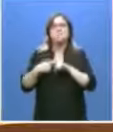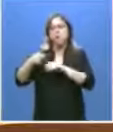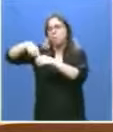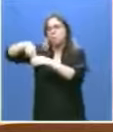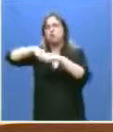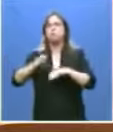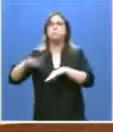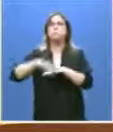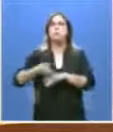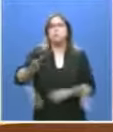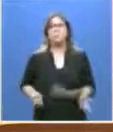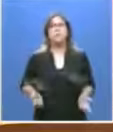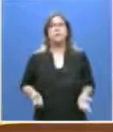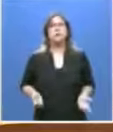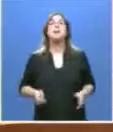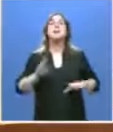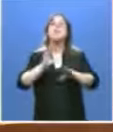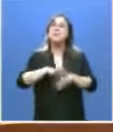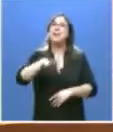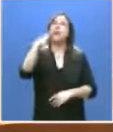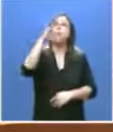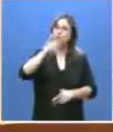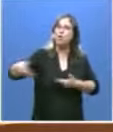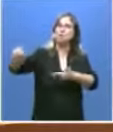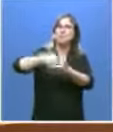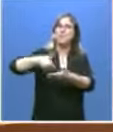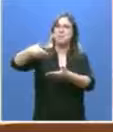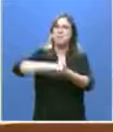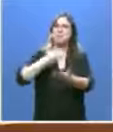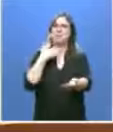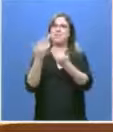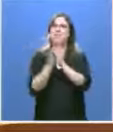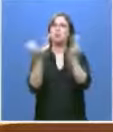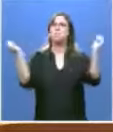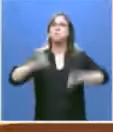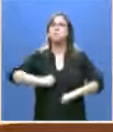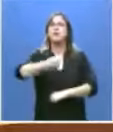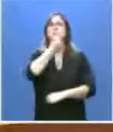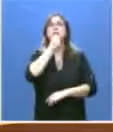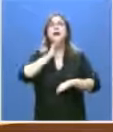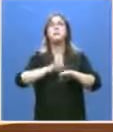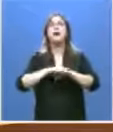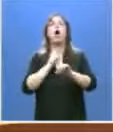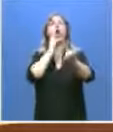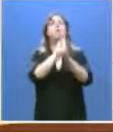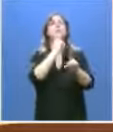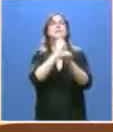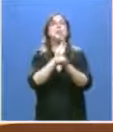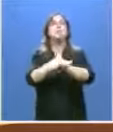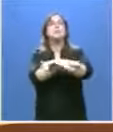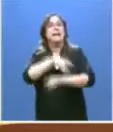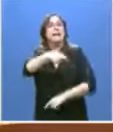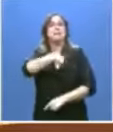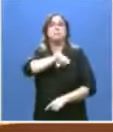los escaños, se han subido las asignaciones. Para lo único que usted pide, el diálogo y el consenso del Partido Socialista, es para hacer oposición al gobierno